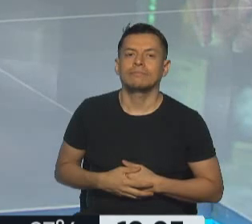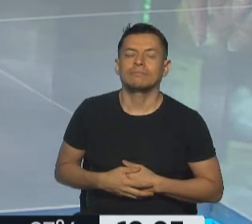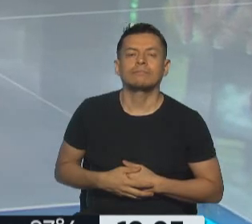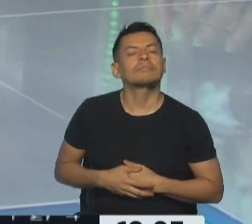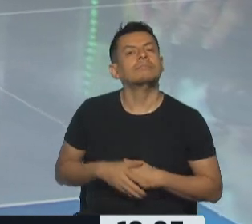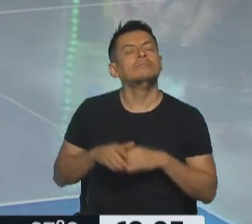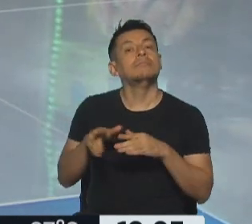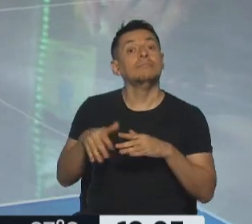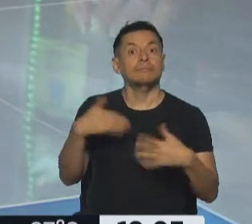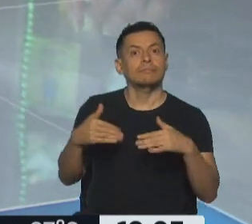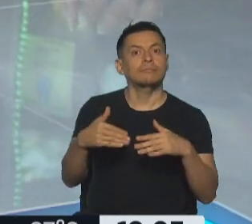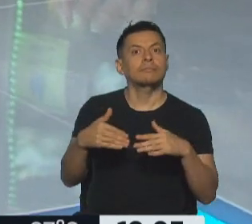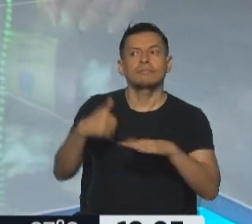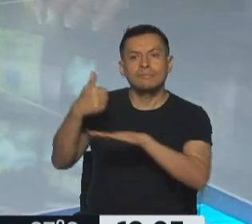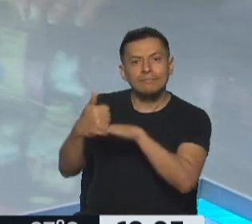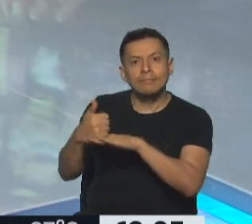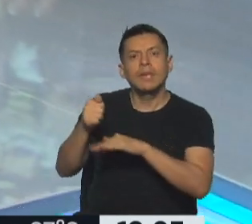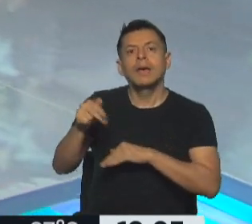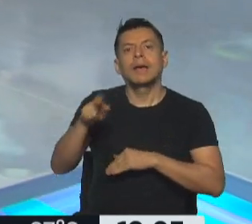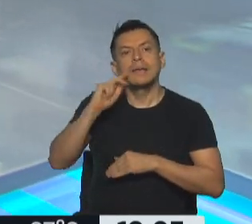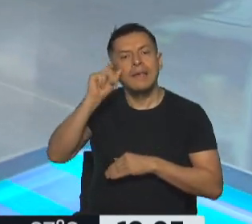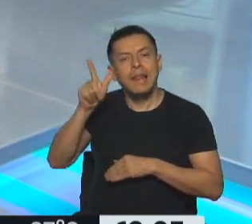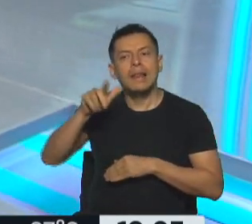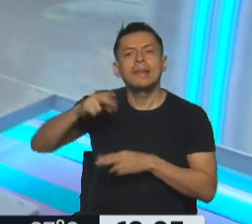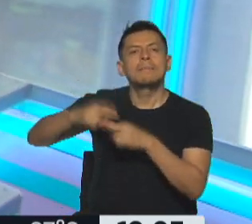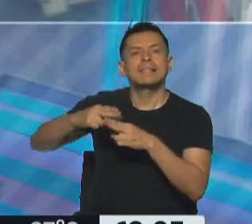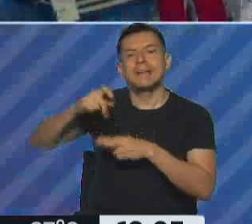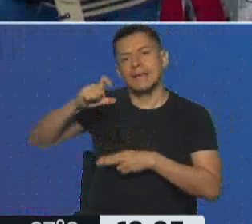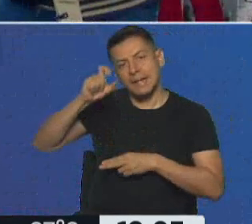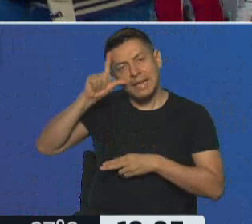Y volvemos inmediatamente al móvil con Ariel Lima, es de Plaza Clemente. Ariel.